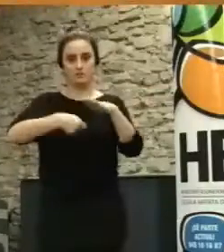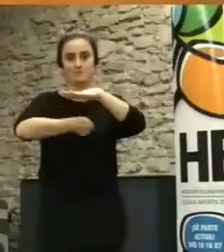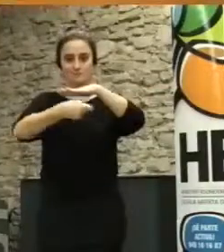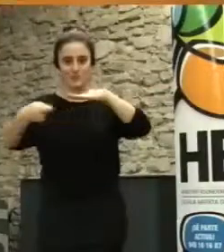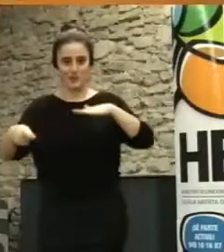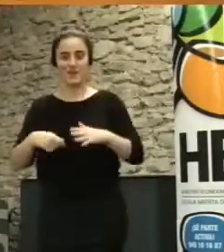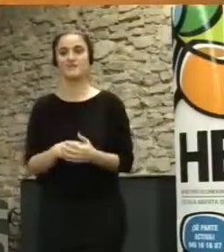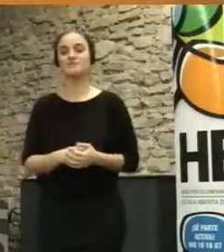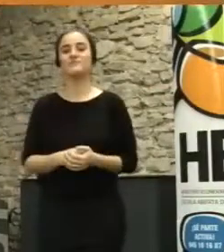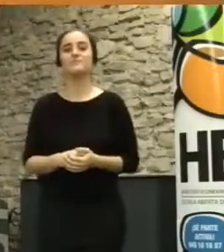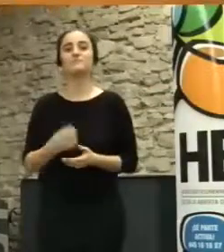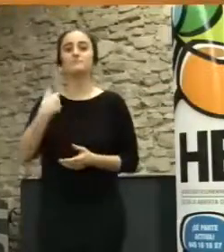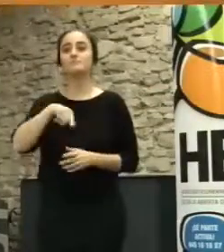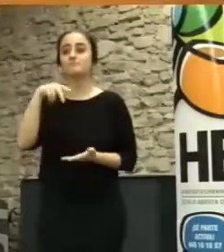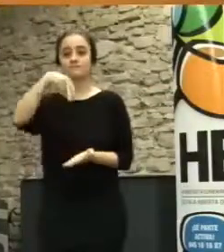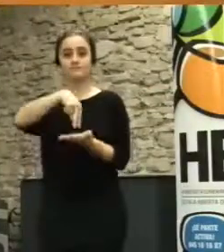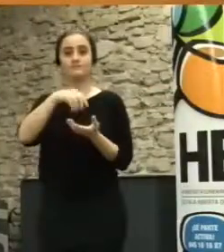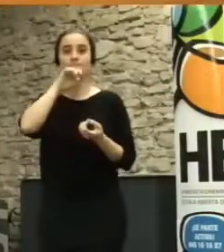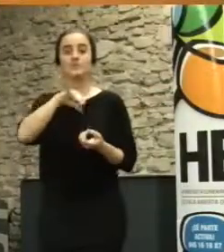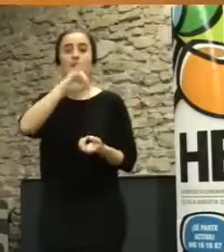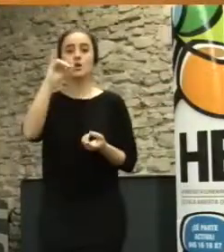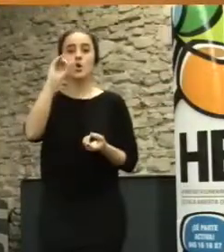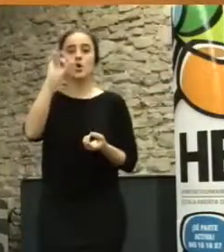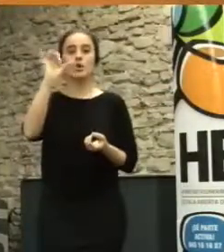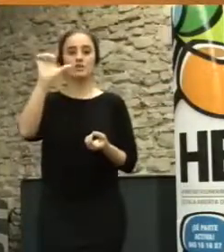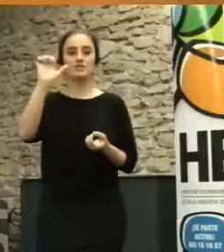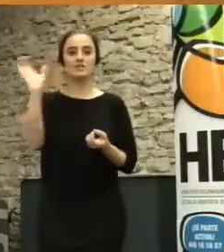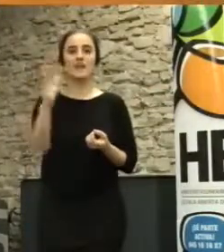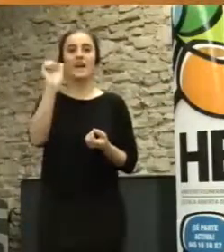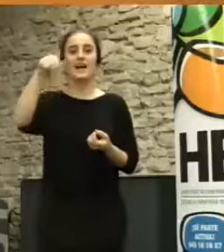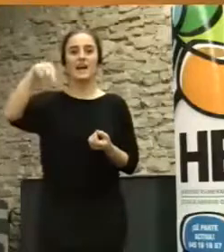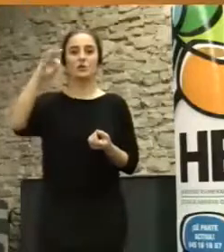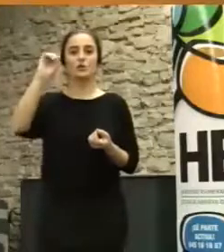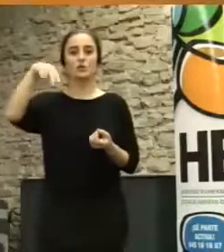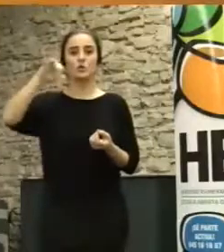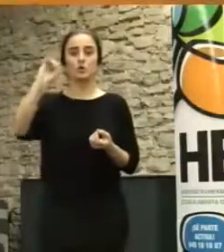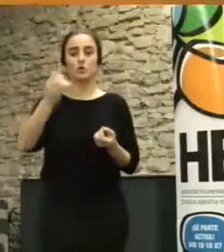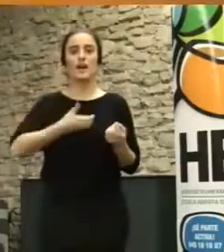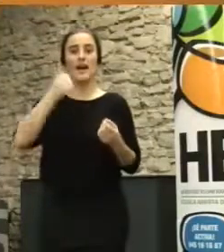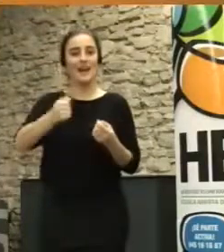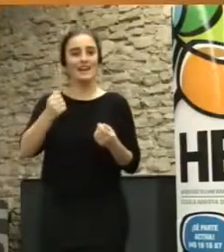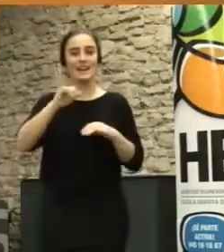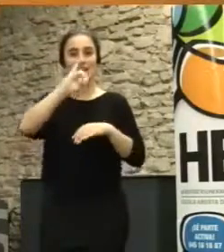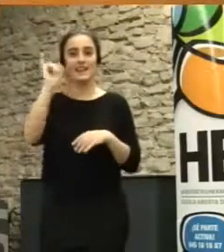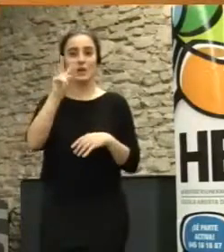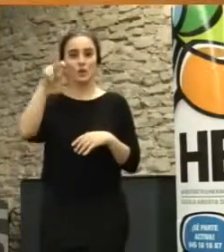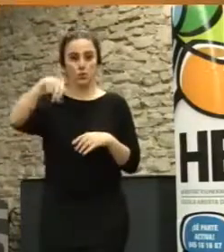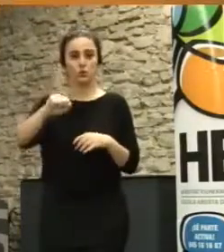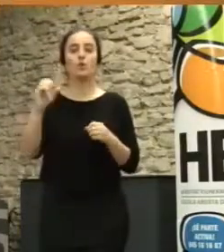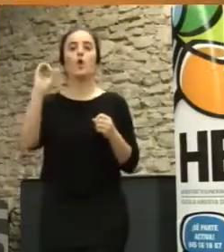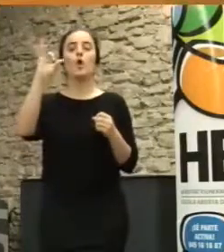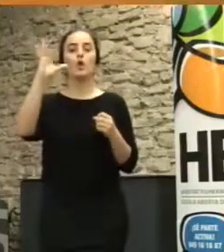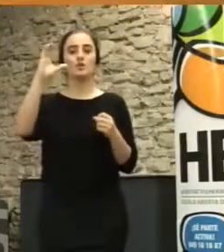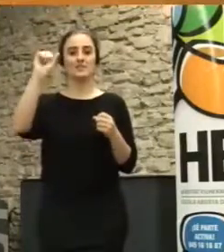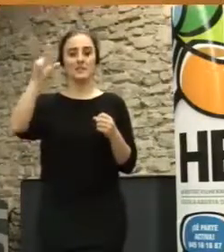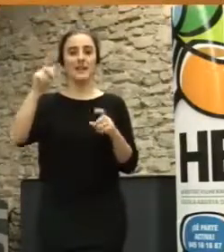Para ello contamos con José Antonio Rodríguez Salas, alcalde de Jun, con Óscar Rebollo Izquierdo, director